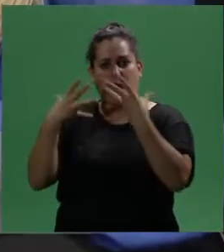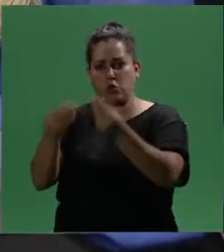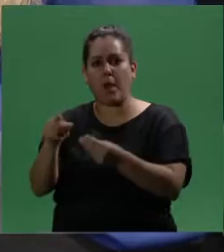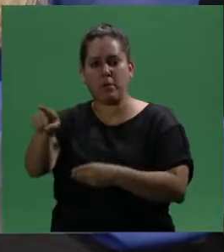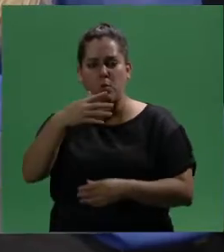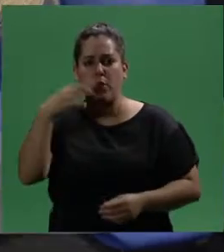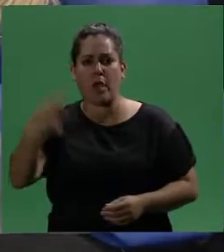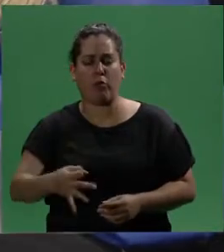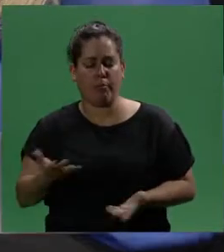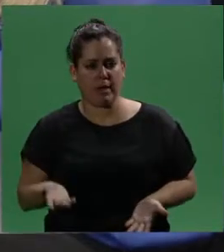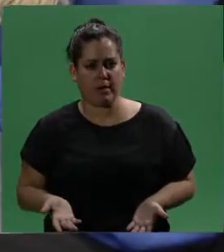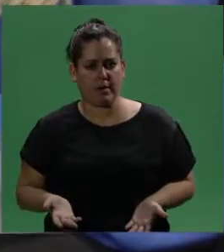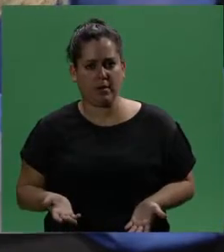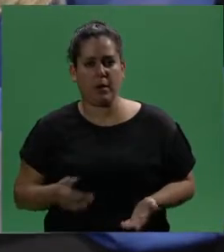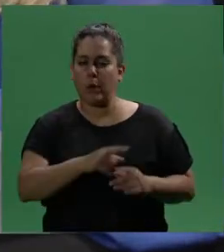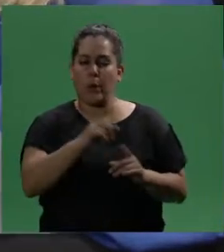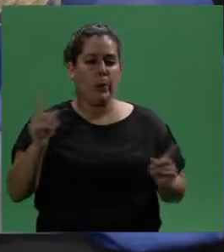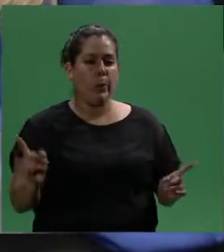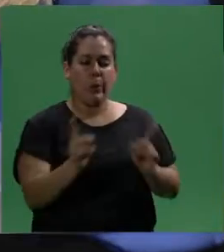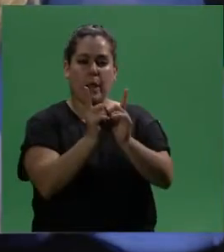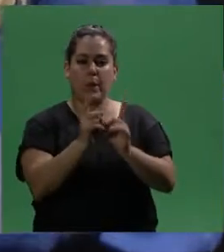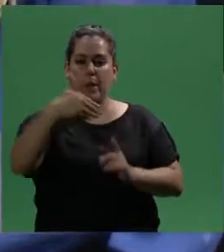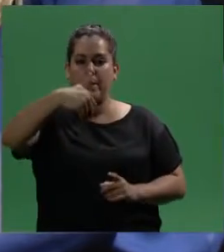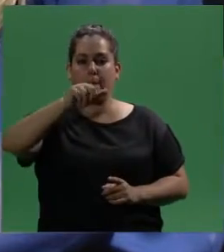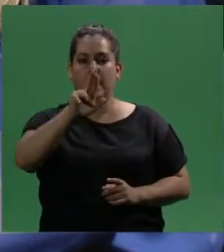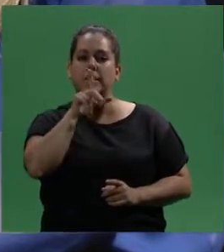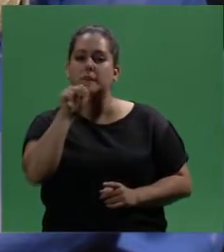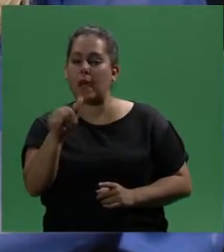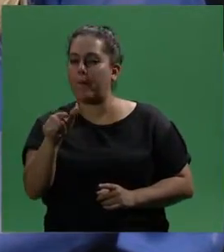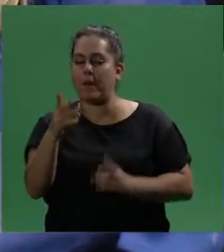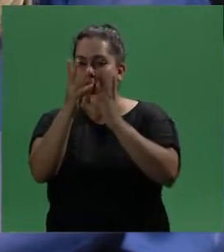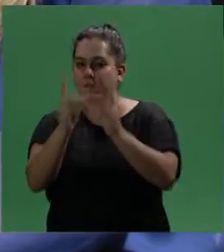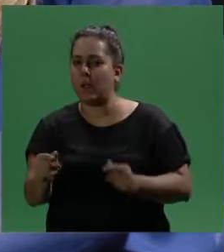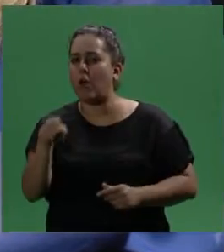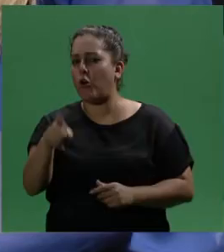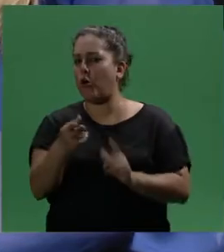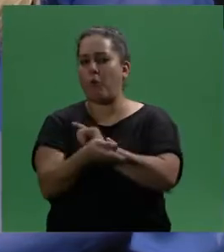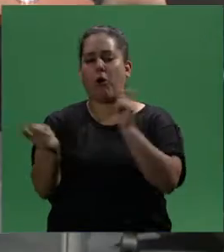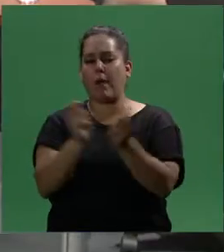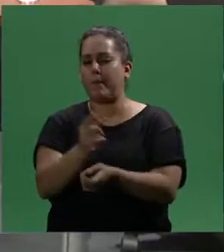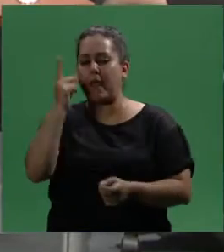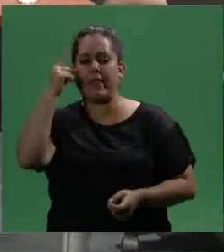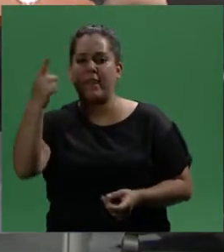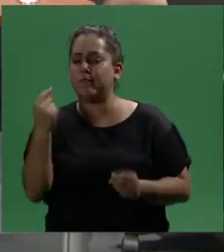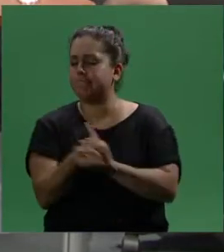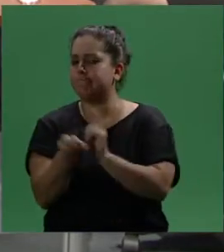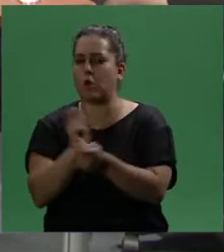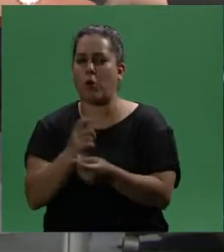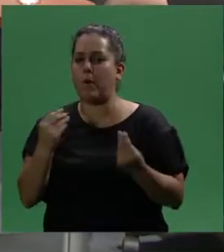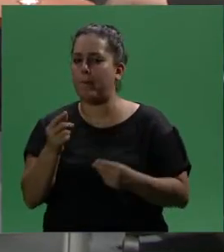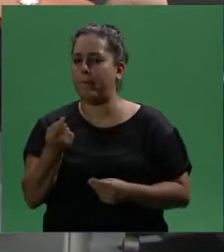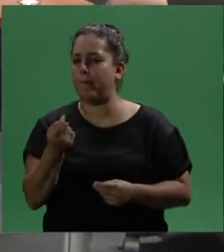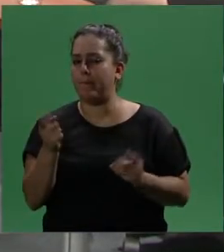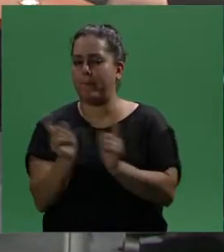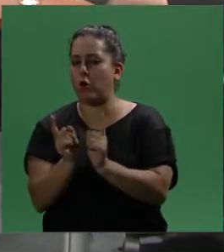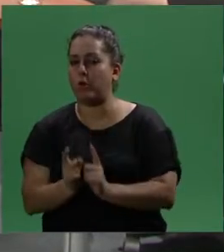ayudar para que puedan ejercerlos efectivamente. Brevemente, Marta, por favor, para el cierre. ¿Cómo cambiar el paradigma? Muy brevemente, pocas